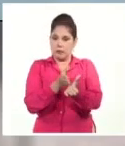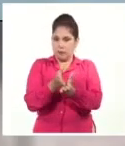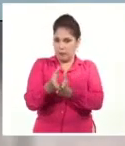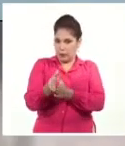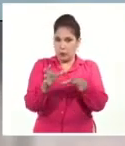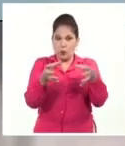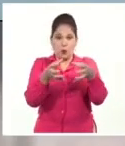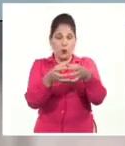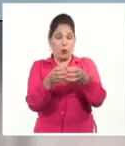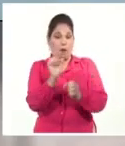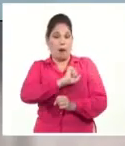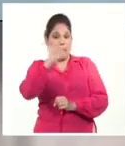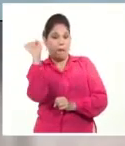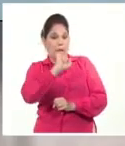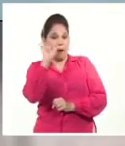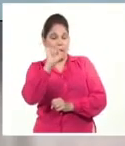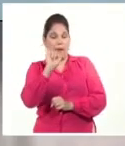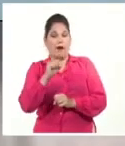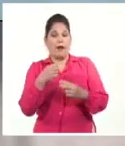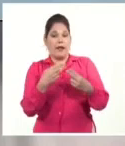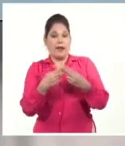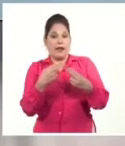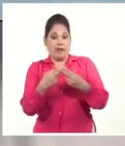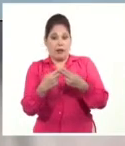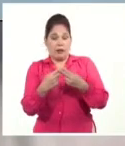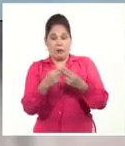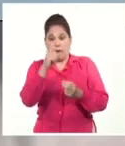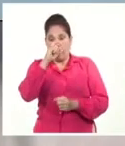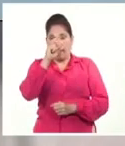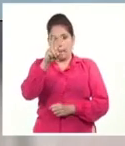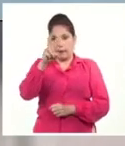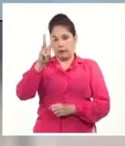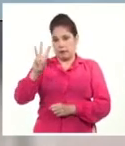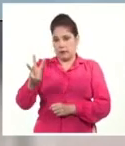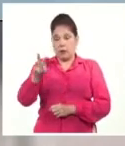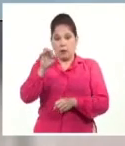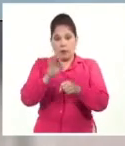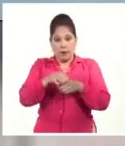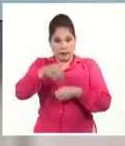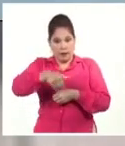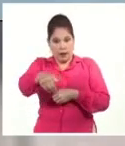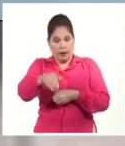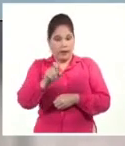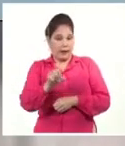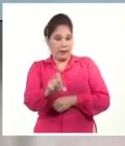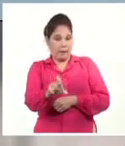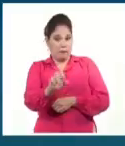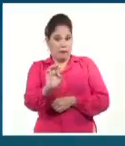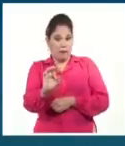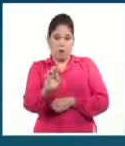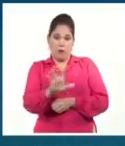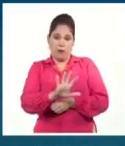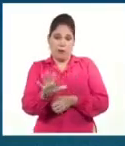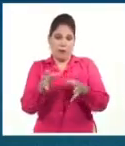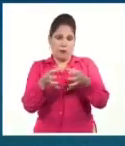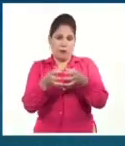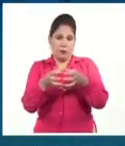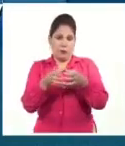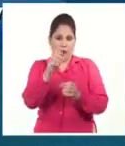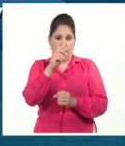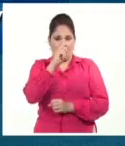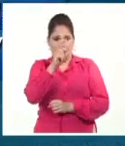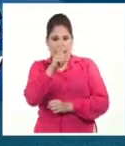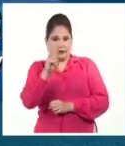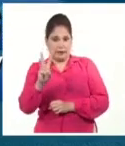conjunto más ganador del campeonato nacional sub-23 que ya entró en su recta final de la etapa clasificatoria. La